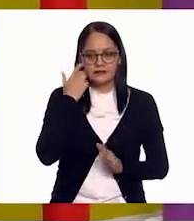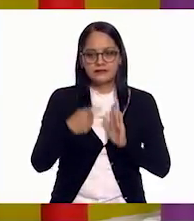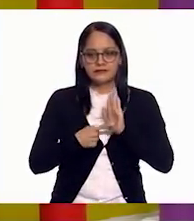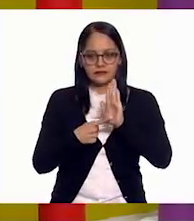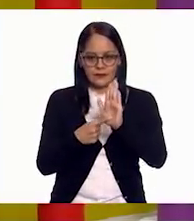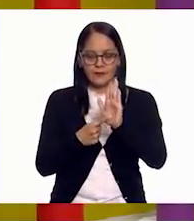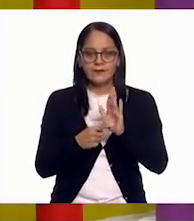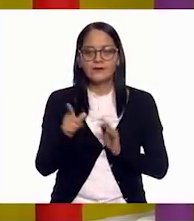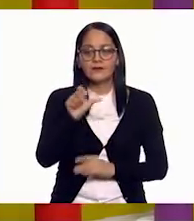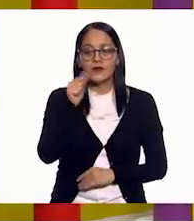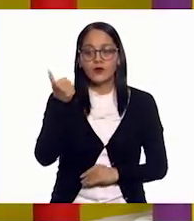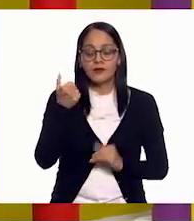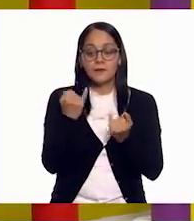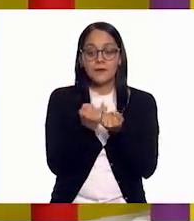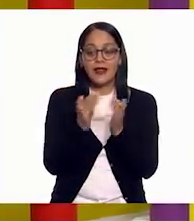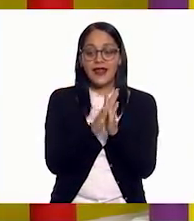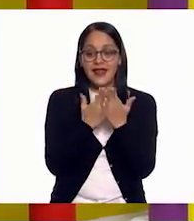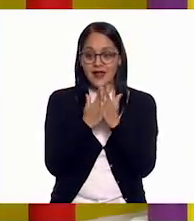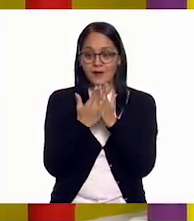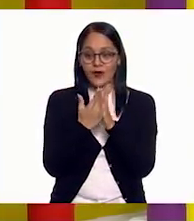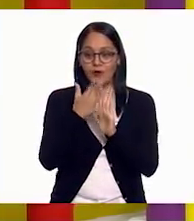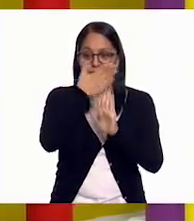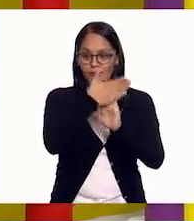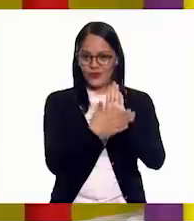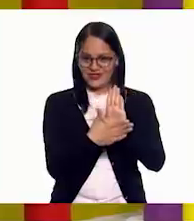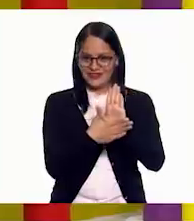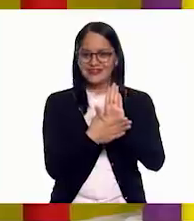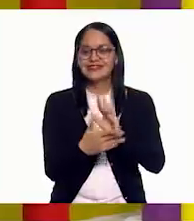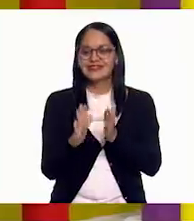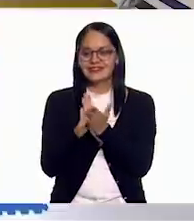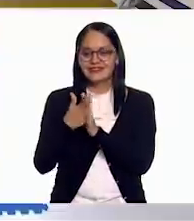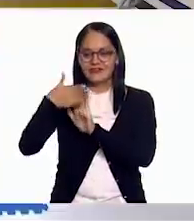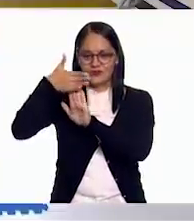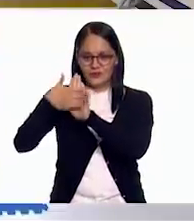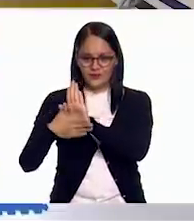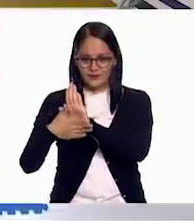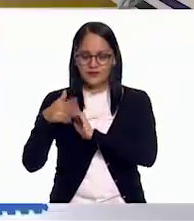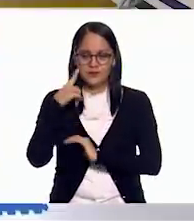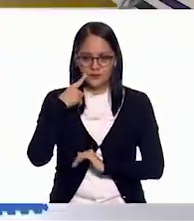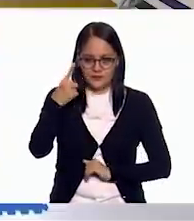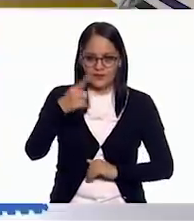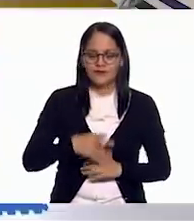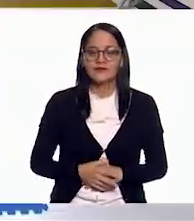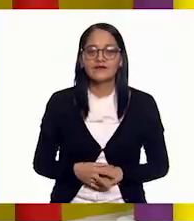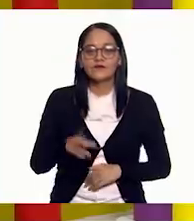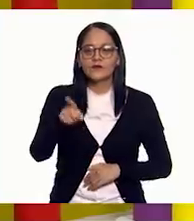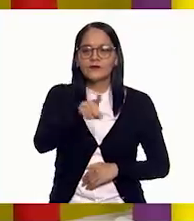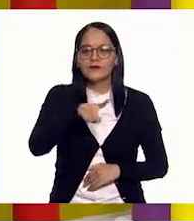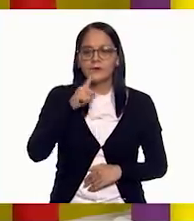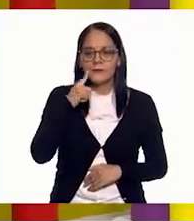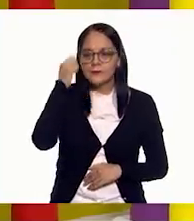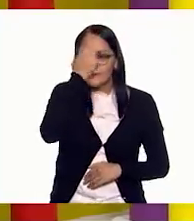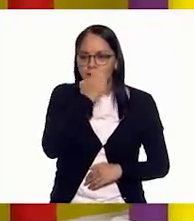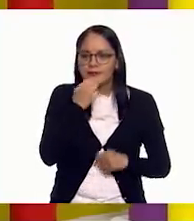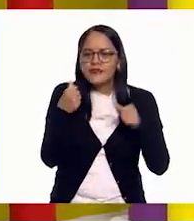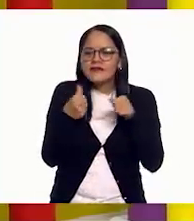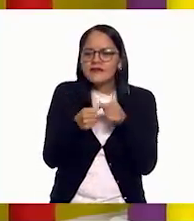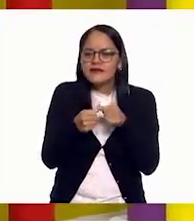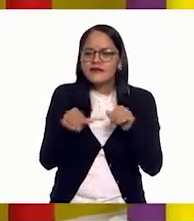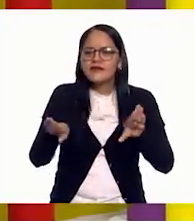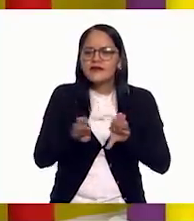portadas de libros. Quiero que observen las tipografías que tienen